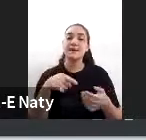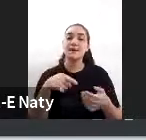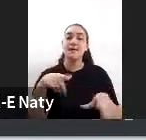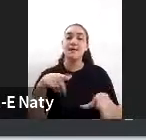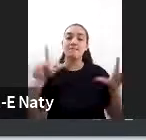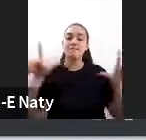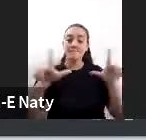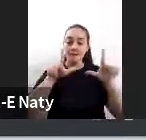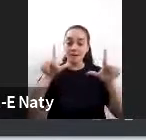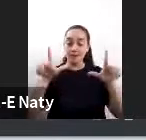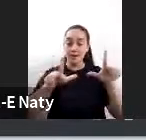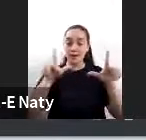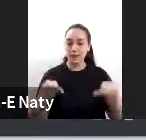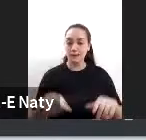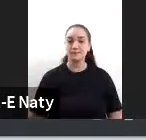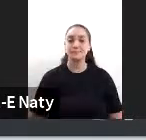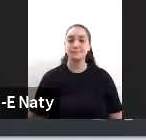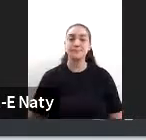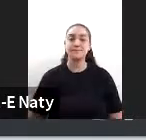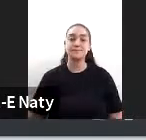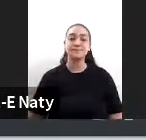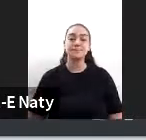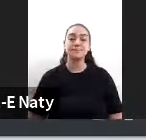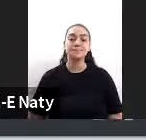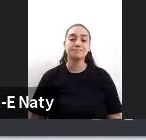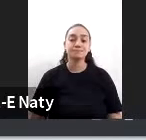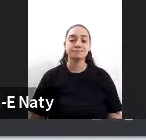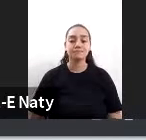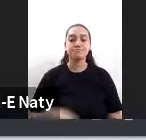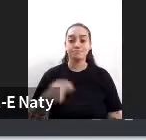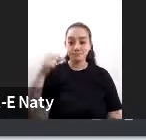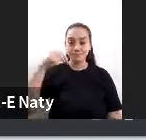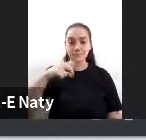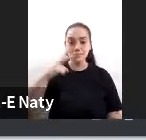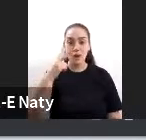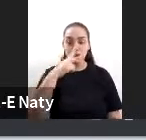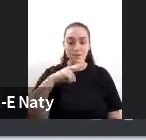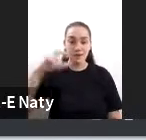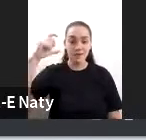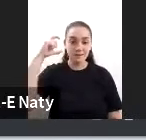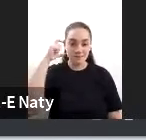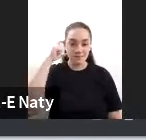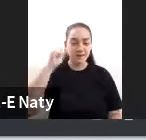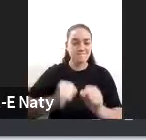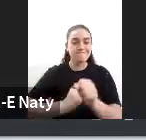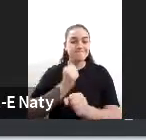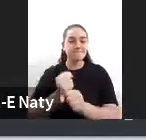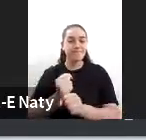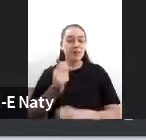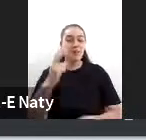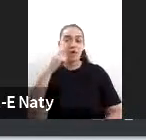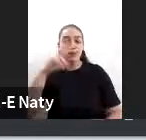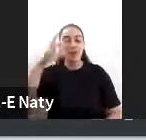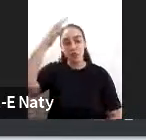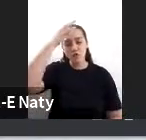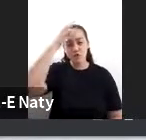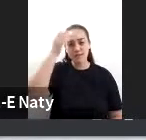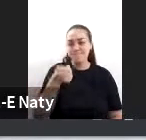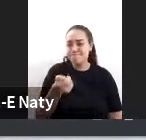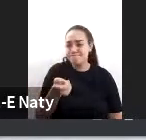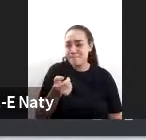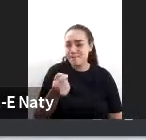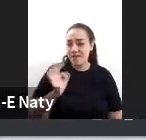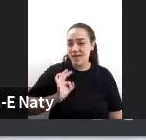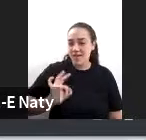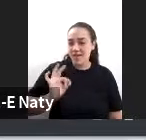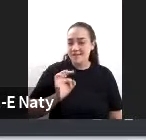televisión ahora bien del 2010 al 2012 fíjense que son poquitos años para desarrollar toda una